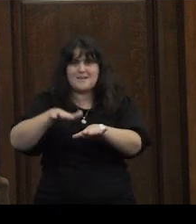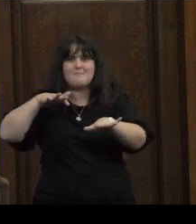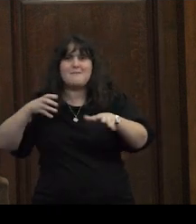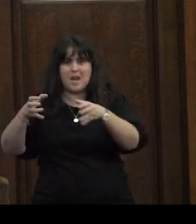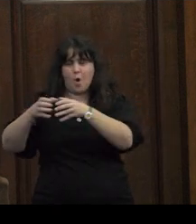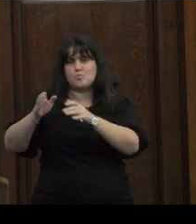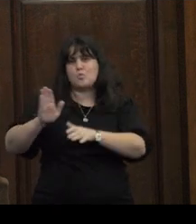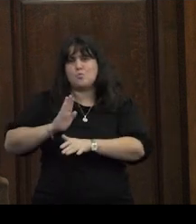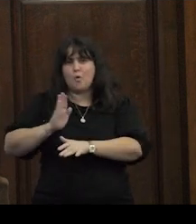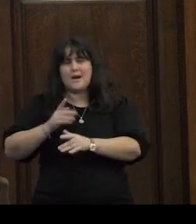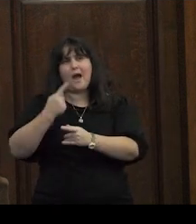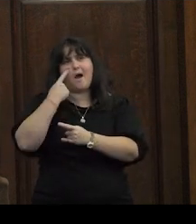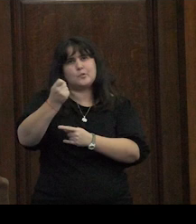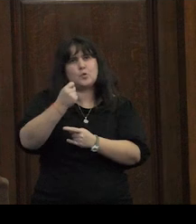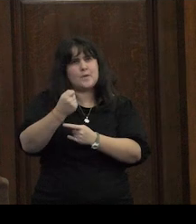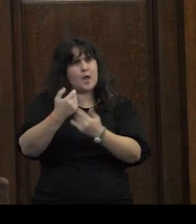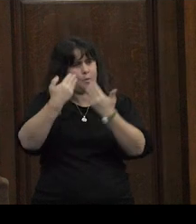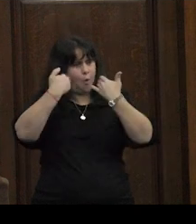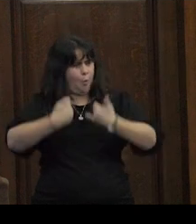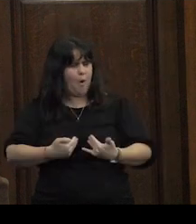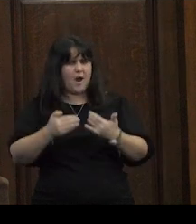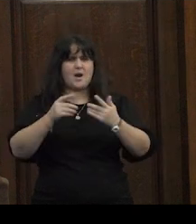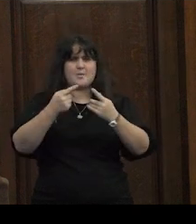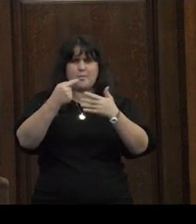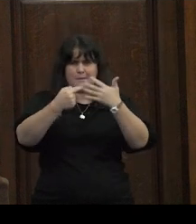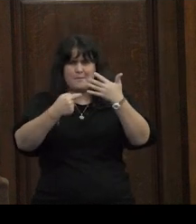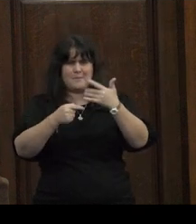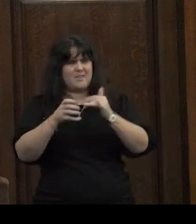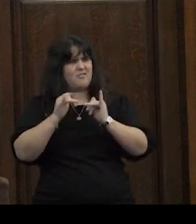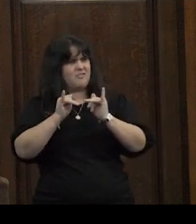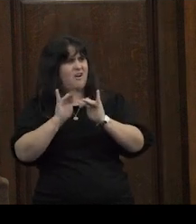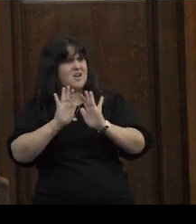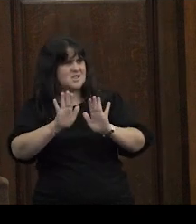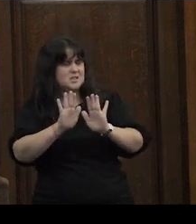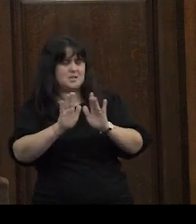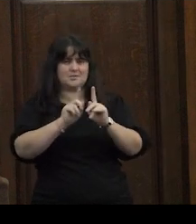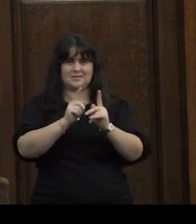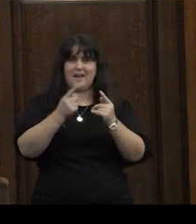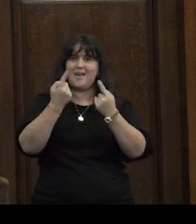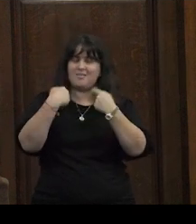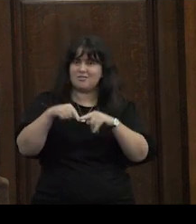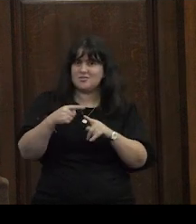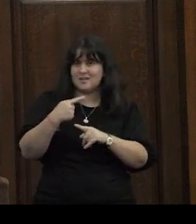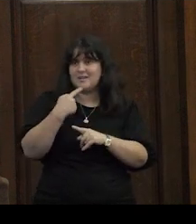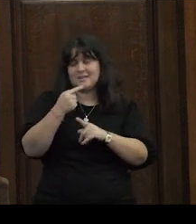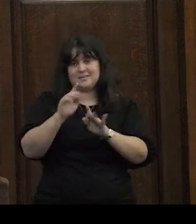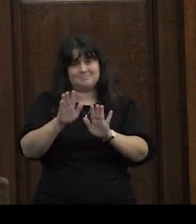asambleas y me di cuenta de los estereotipos sobre el cuerpo etcétera etcétera por eso digo